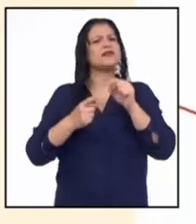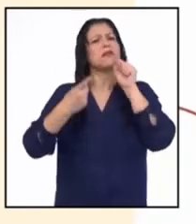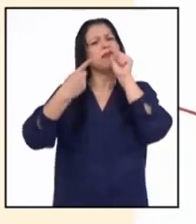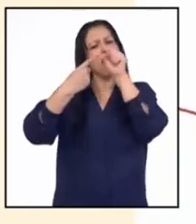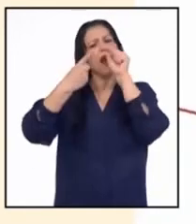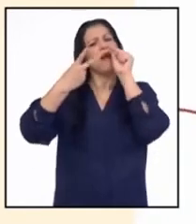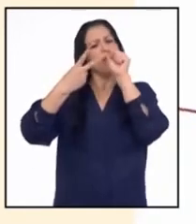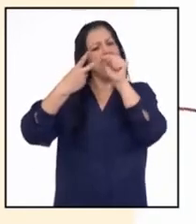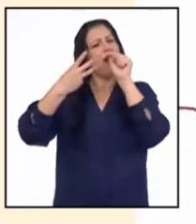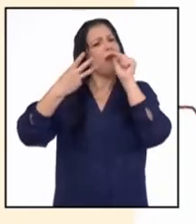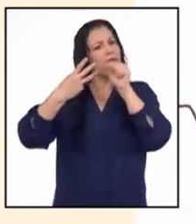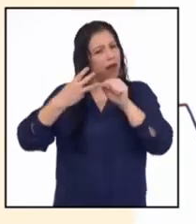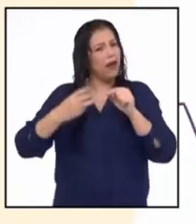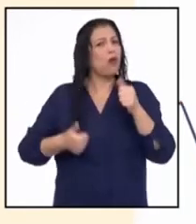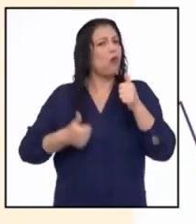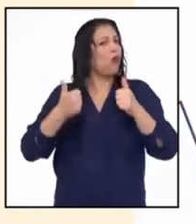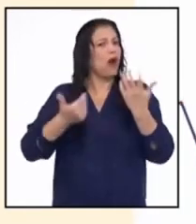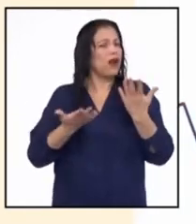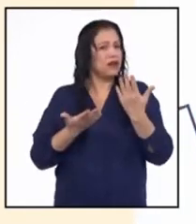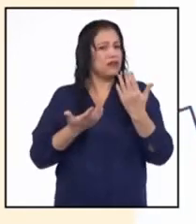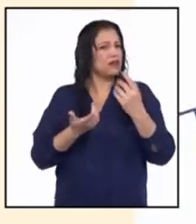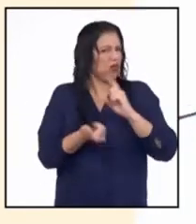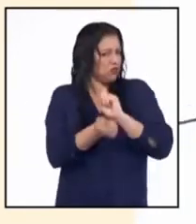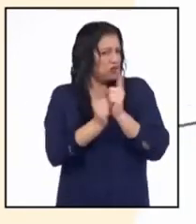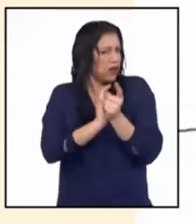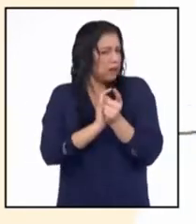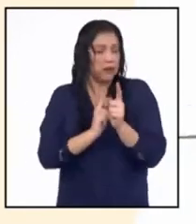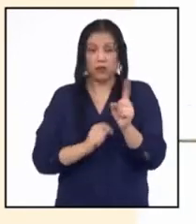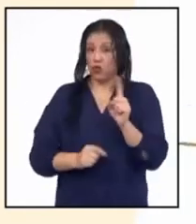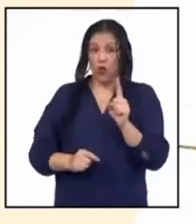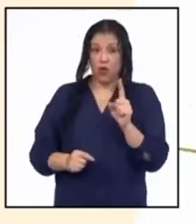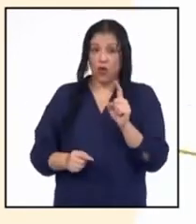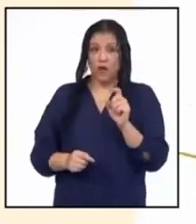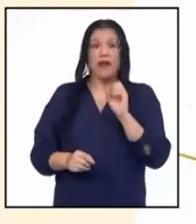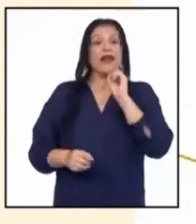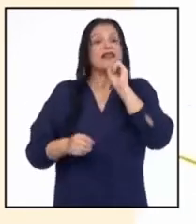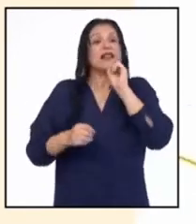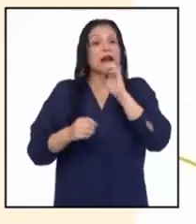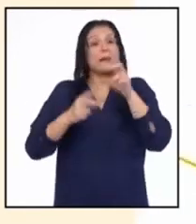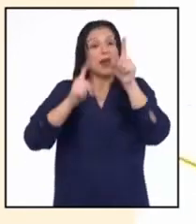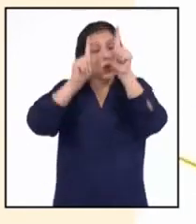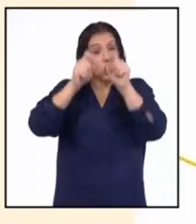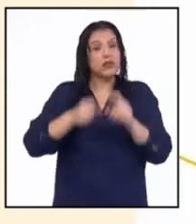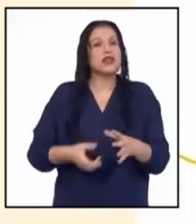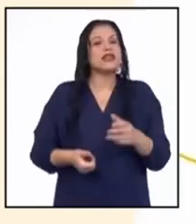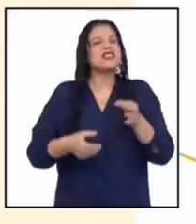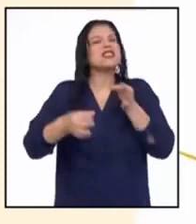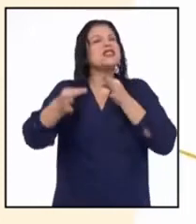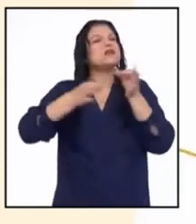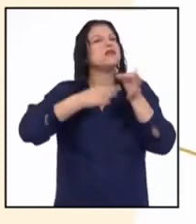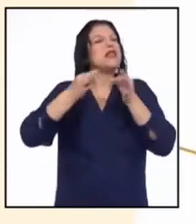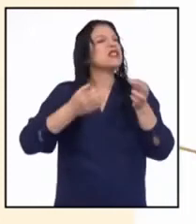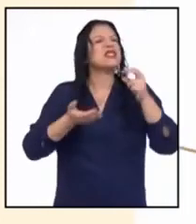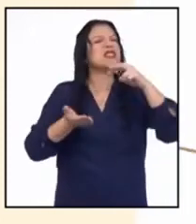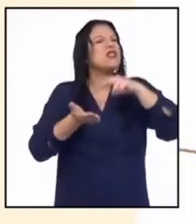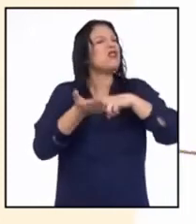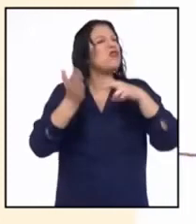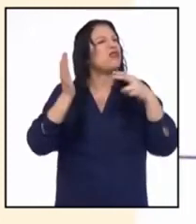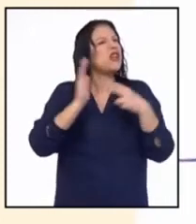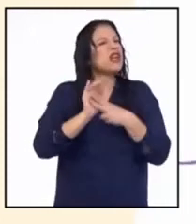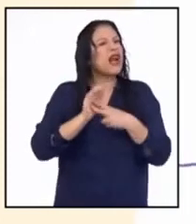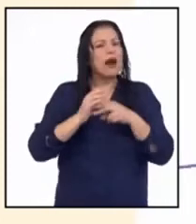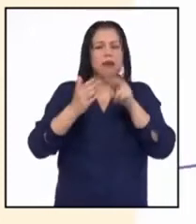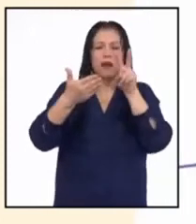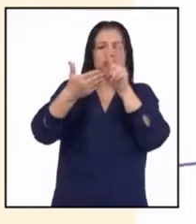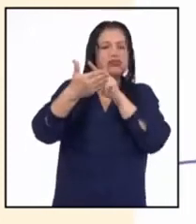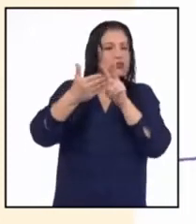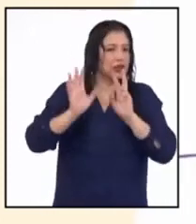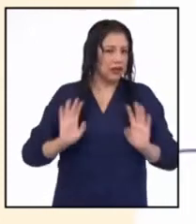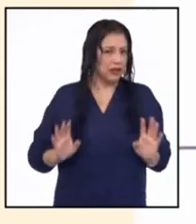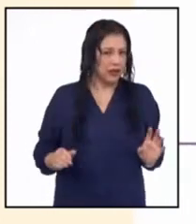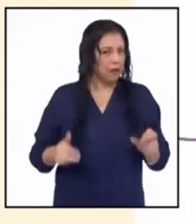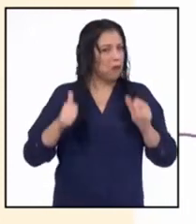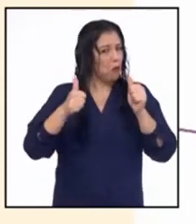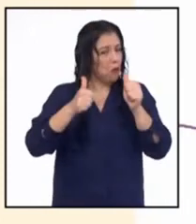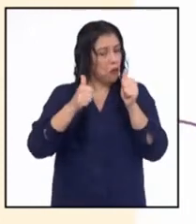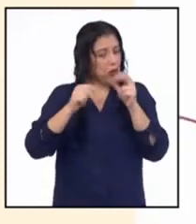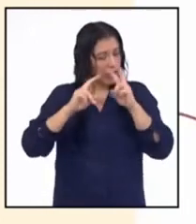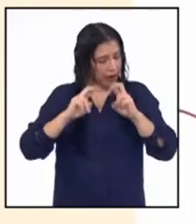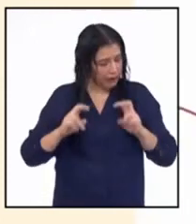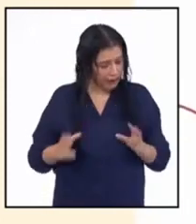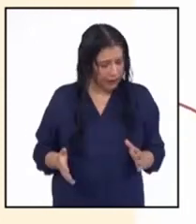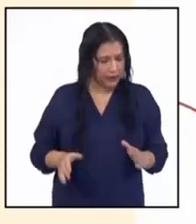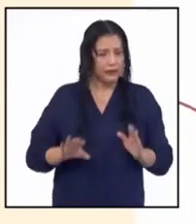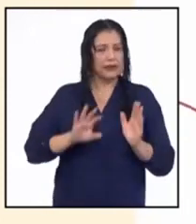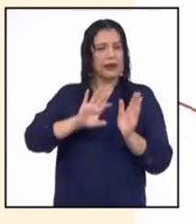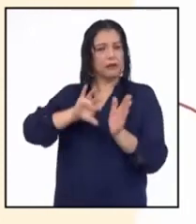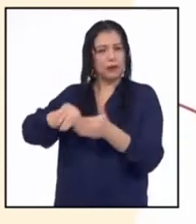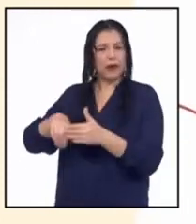como bien dijiste, sino que expliques a qué se refiere el texto. Buen análisis. Vamos entonces a